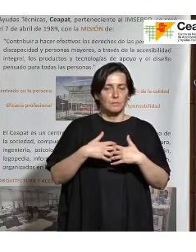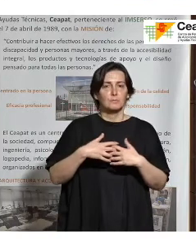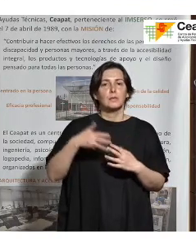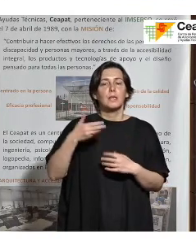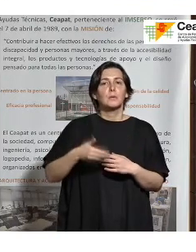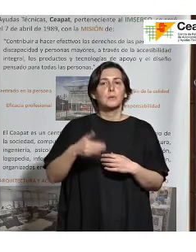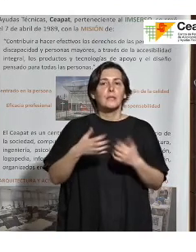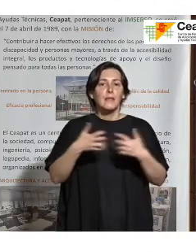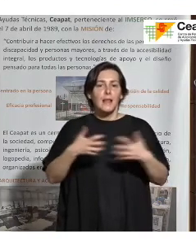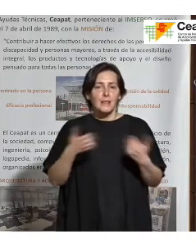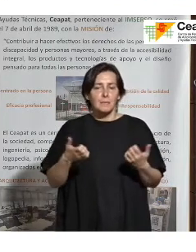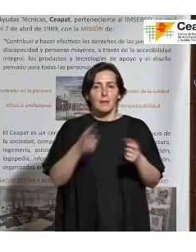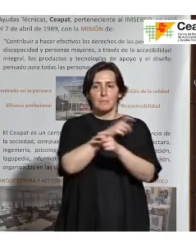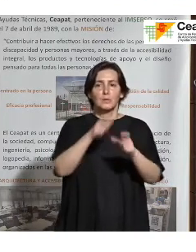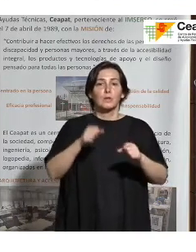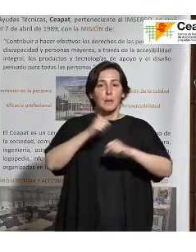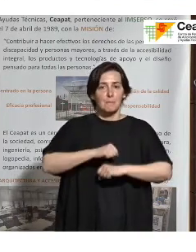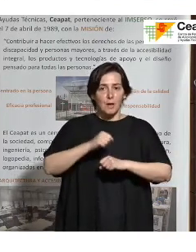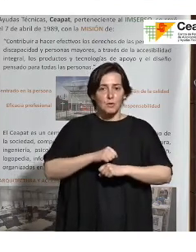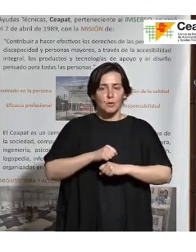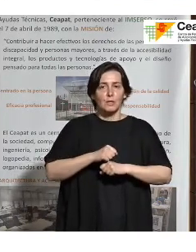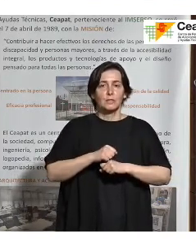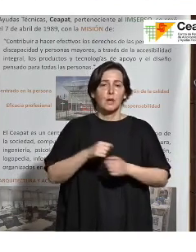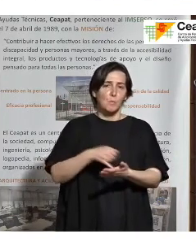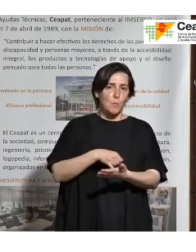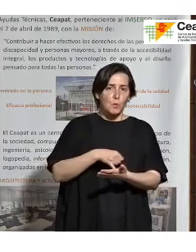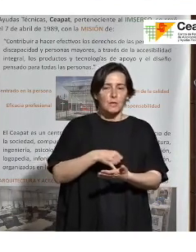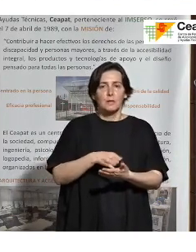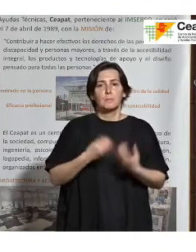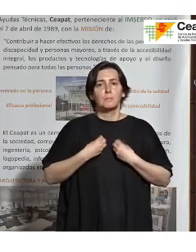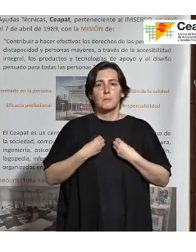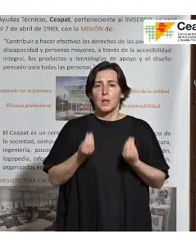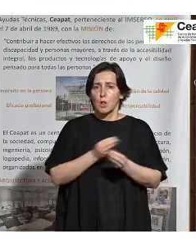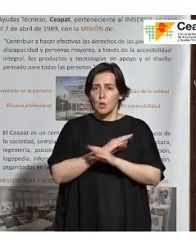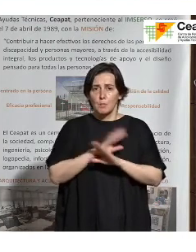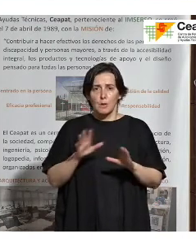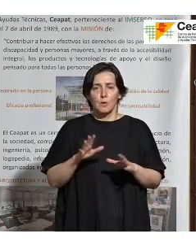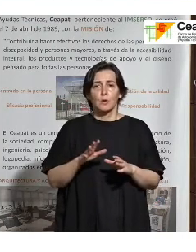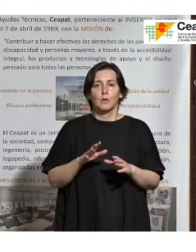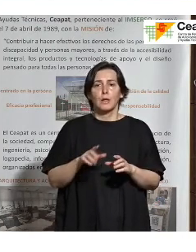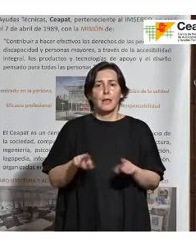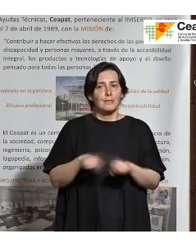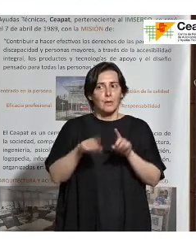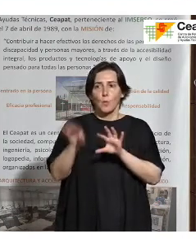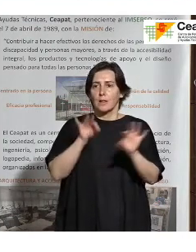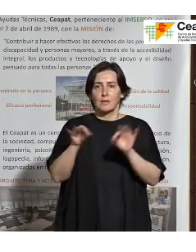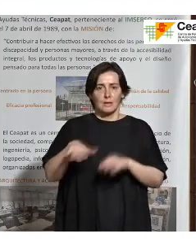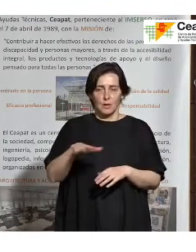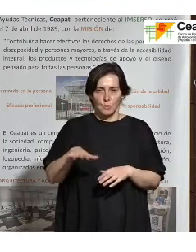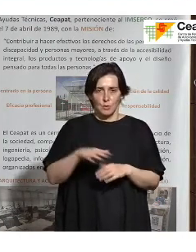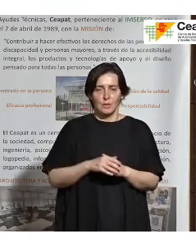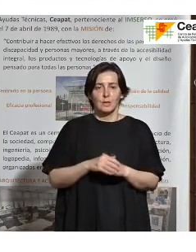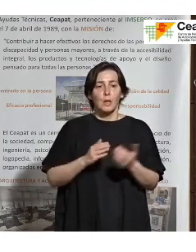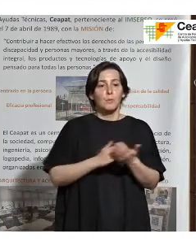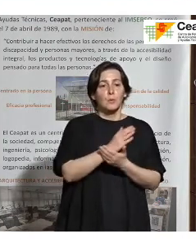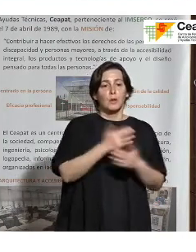es que las personas mayores o vulnerables puedan vivir de la mejor manera posible donde elijan. Por